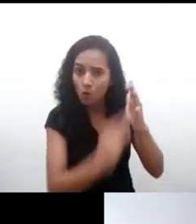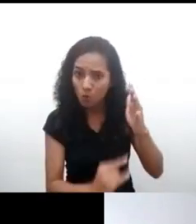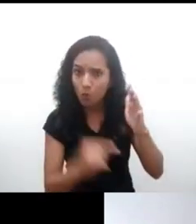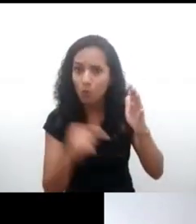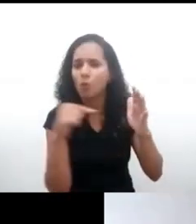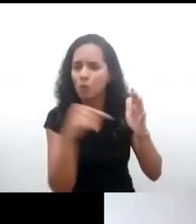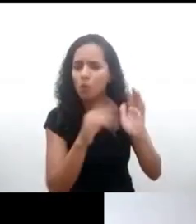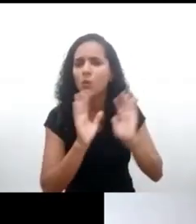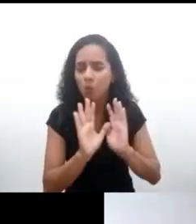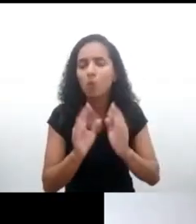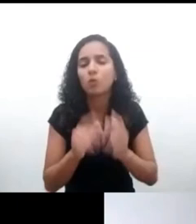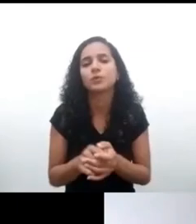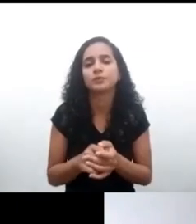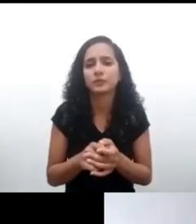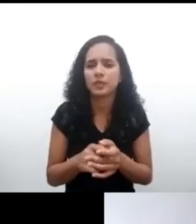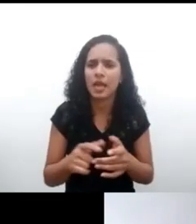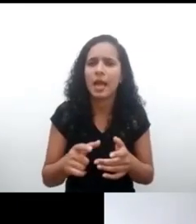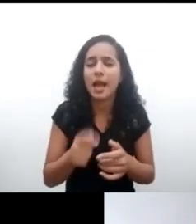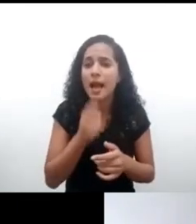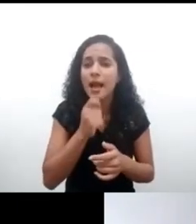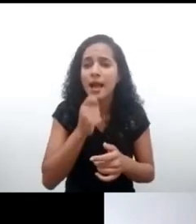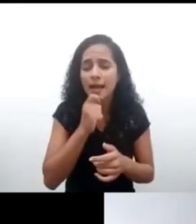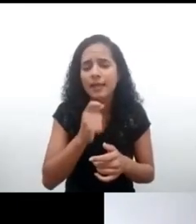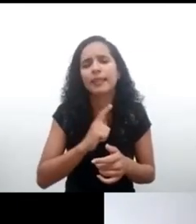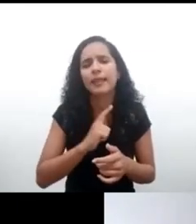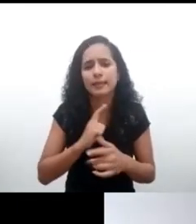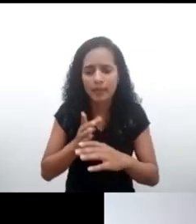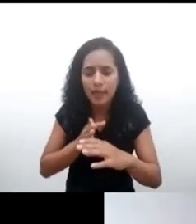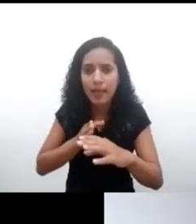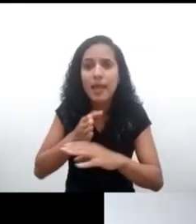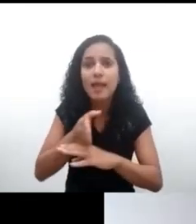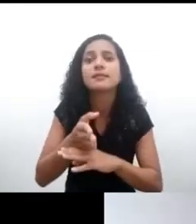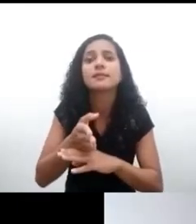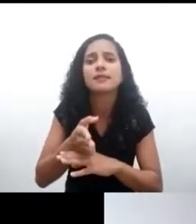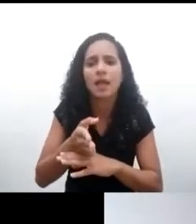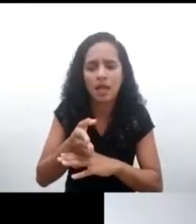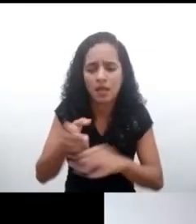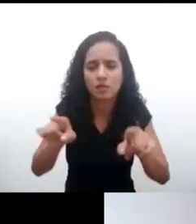acceso hasta electricidad que están señaladas en el comentario general. Gracias.